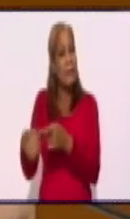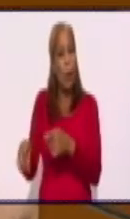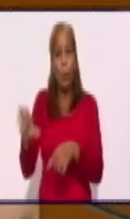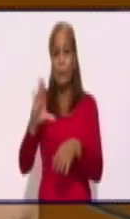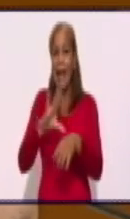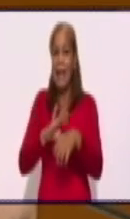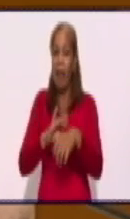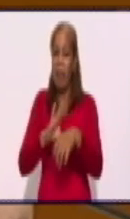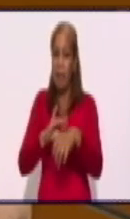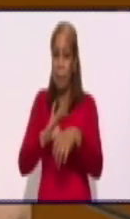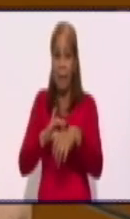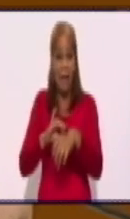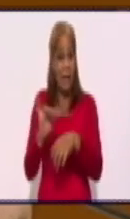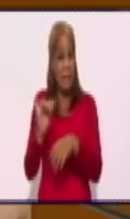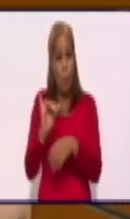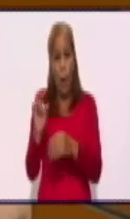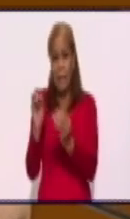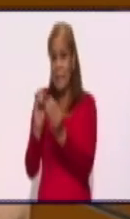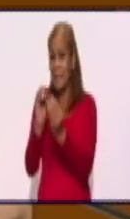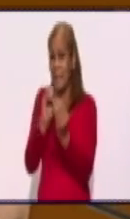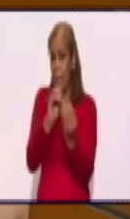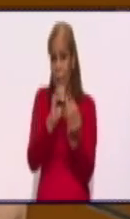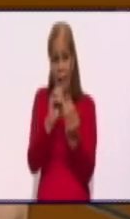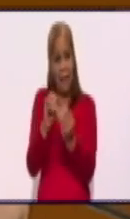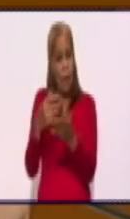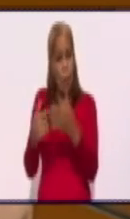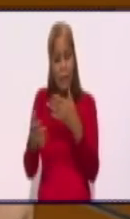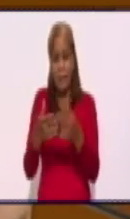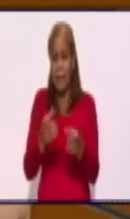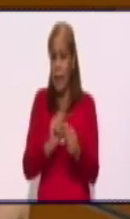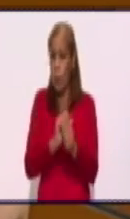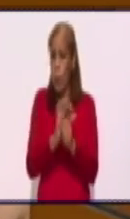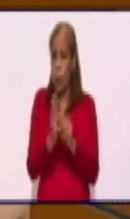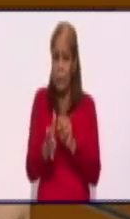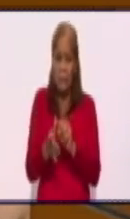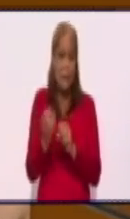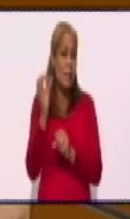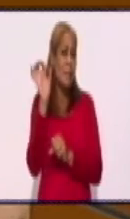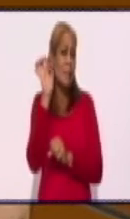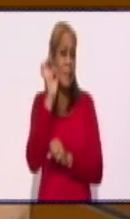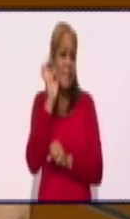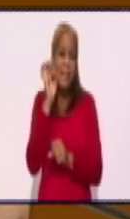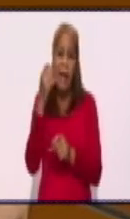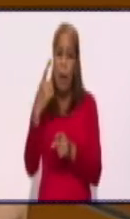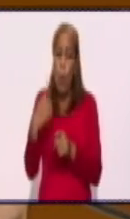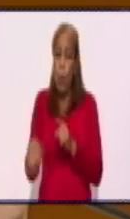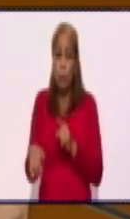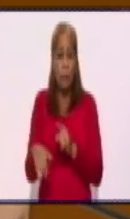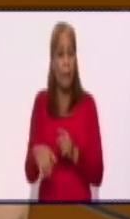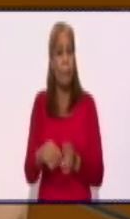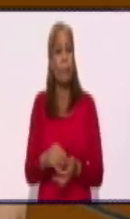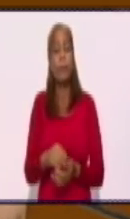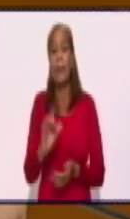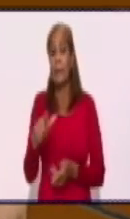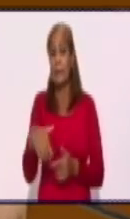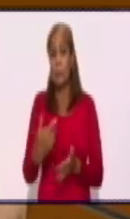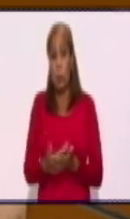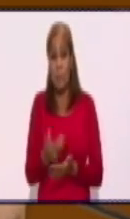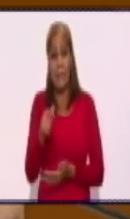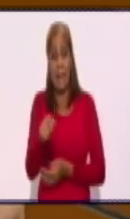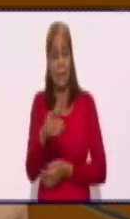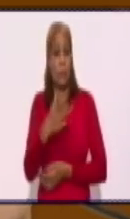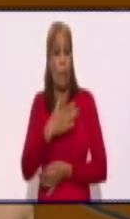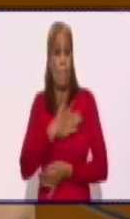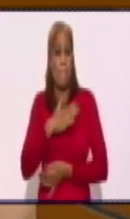reemergiendo. Estamos en un periodo de reemerger las enfermedades transmisibles propios de